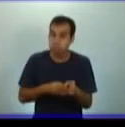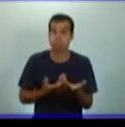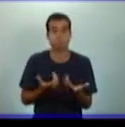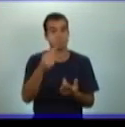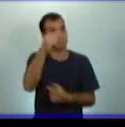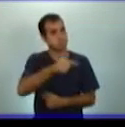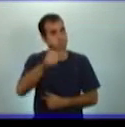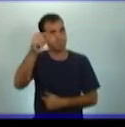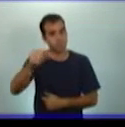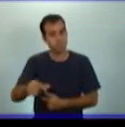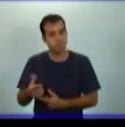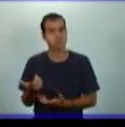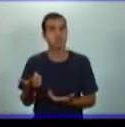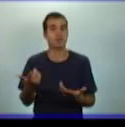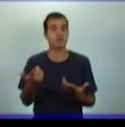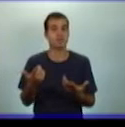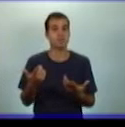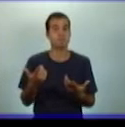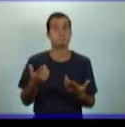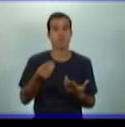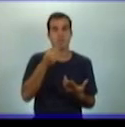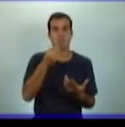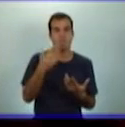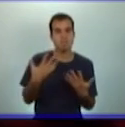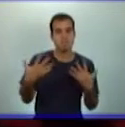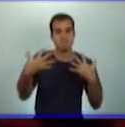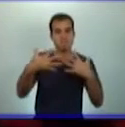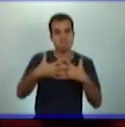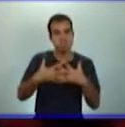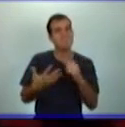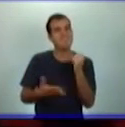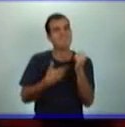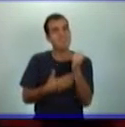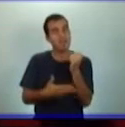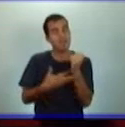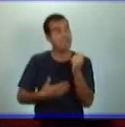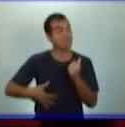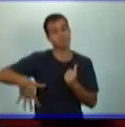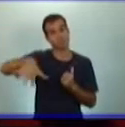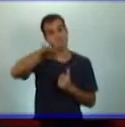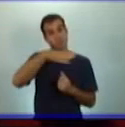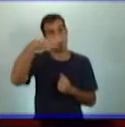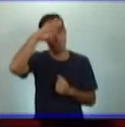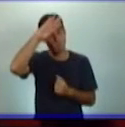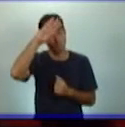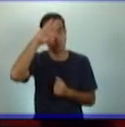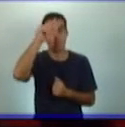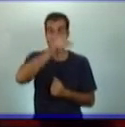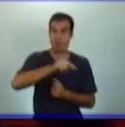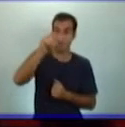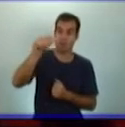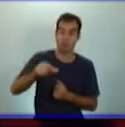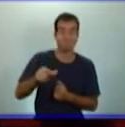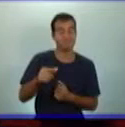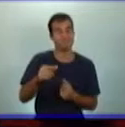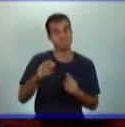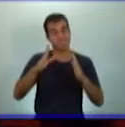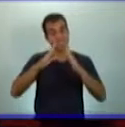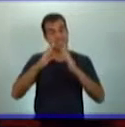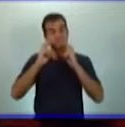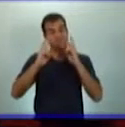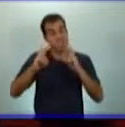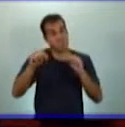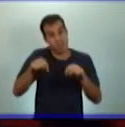corresponda con la realidad que todos los cubanos estamos viviendo. Por tanto,